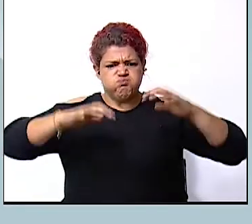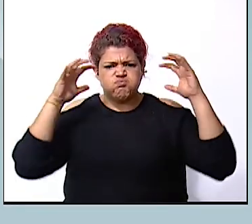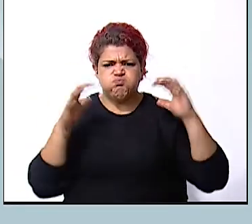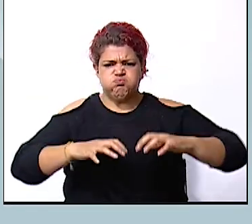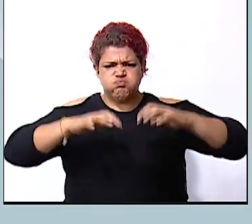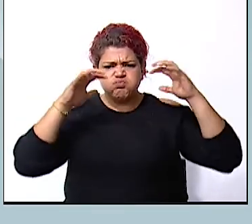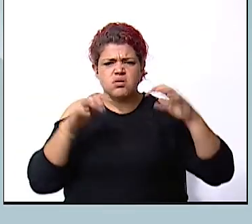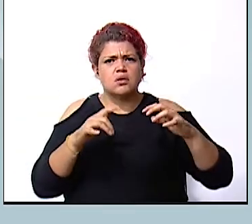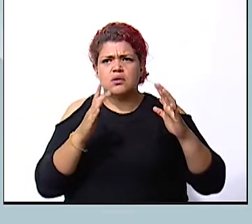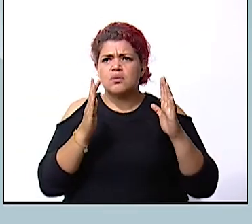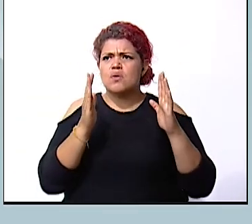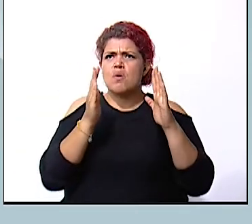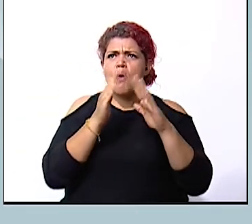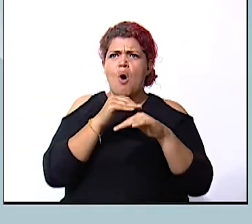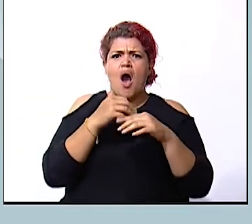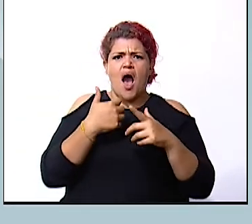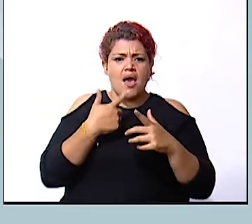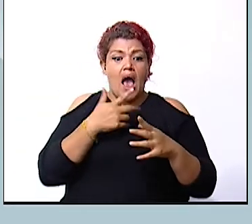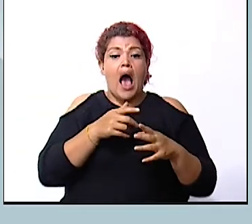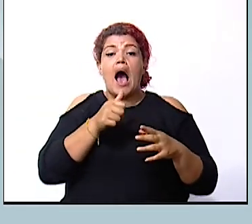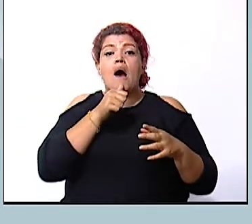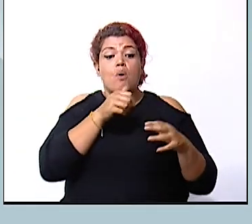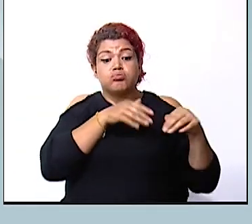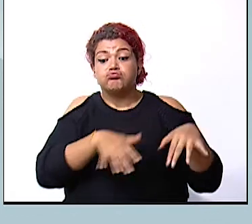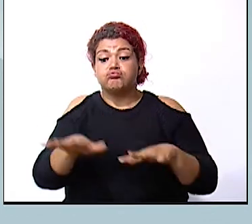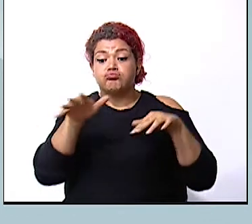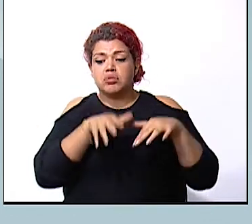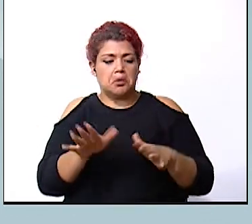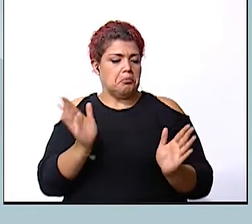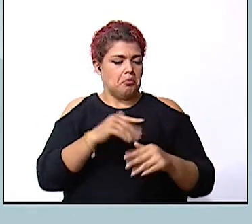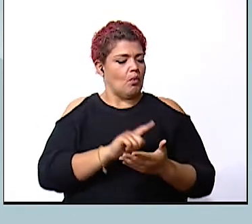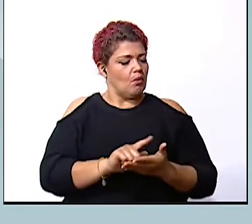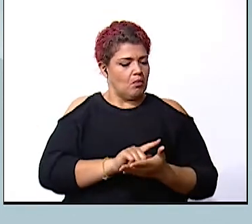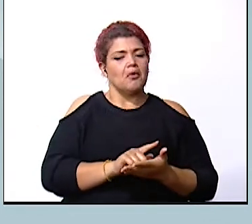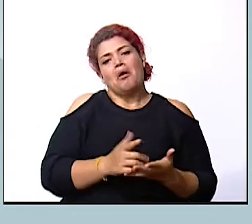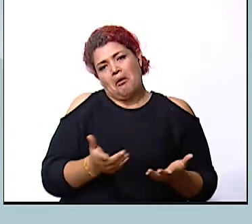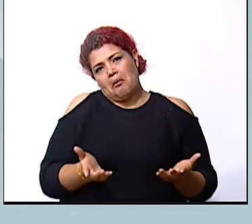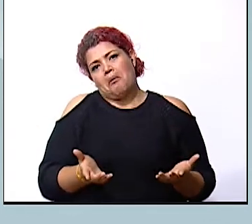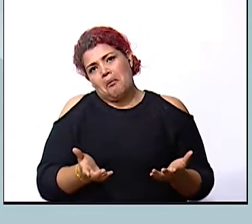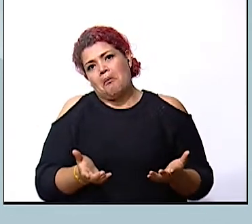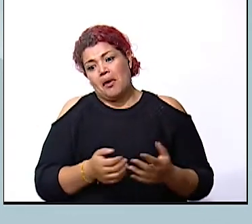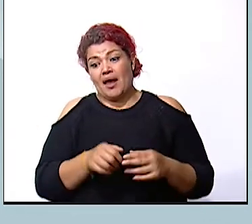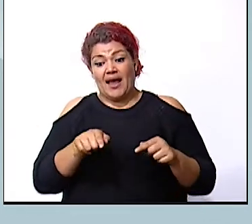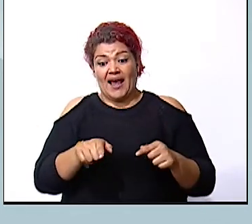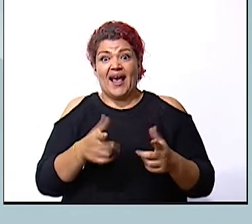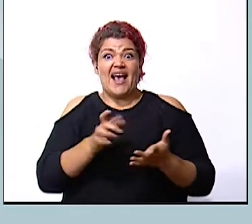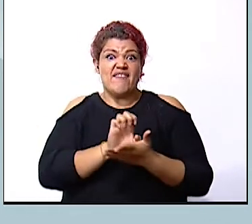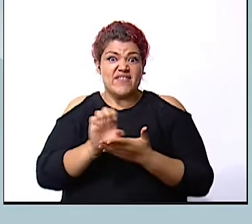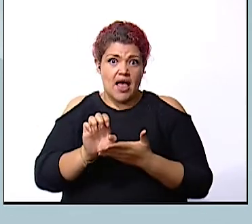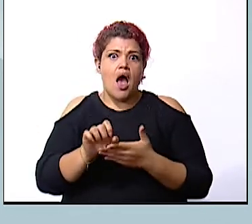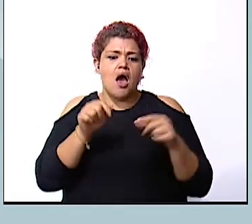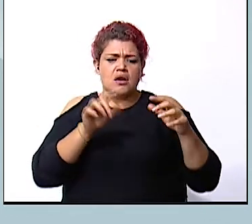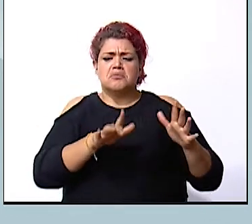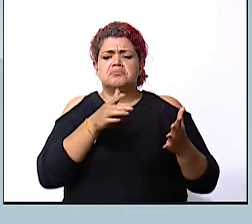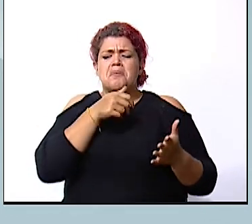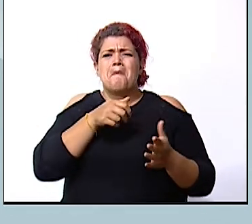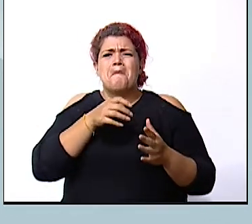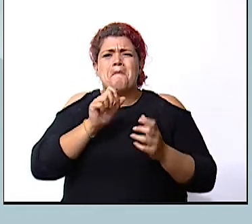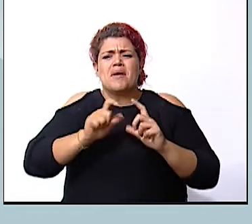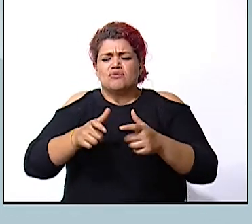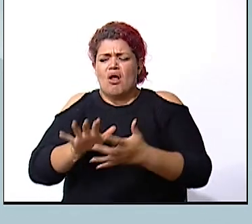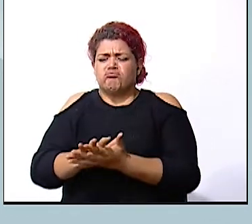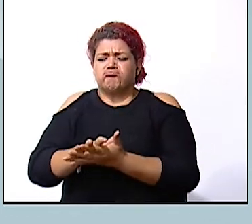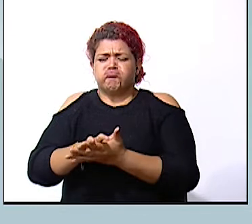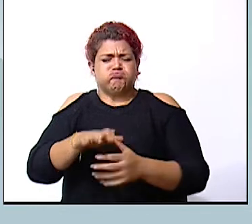no hay objetos que obstruyan el fluido del agua y de esta manera evitamos una inundación